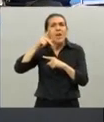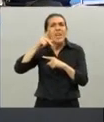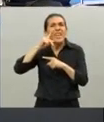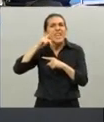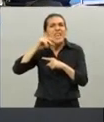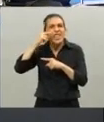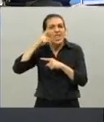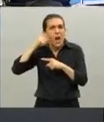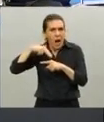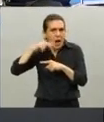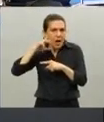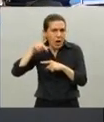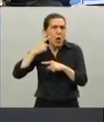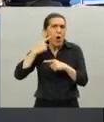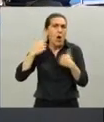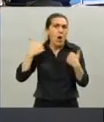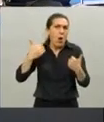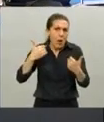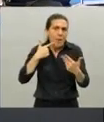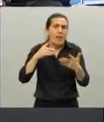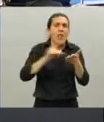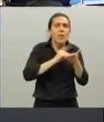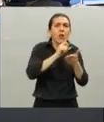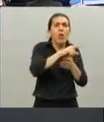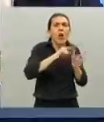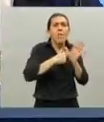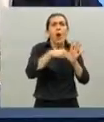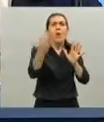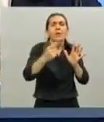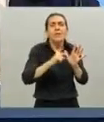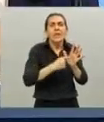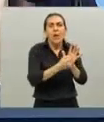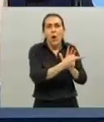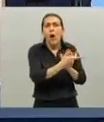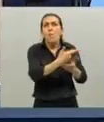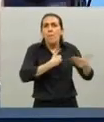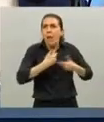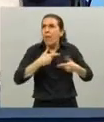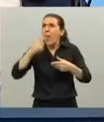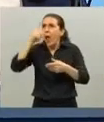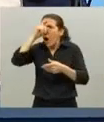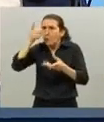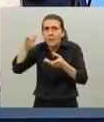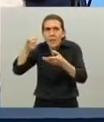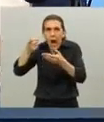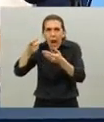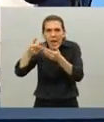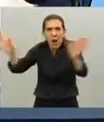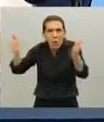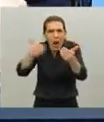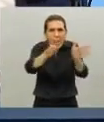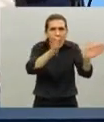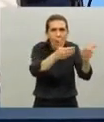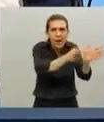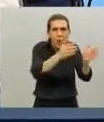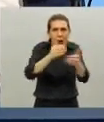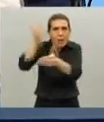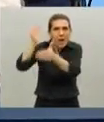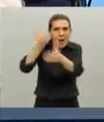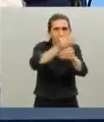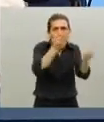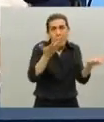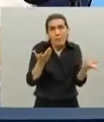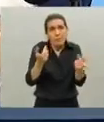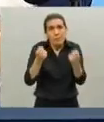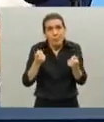obviamente nos pedía es un diputado de la provincia de Buenos Aires que abriéramos esos hospitales porque la verdad se probó que se necesitaba